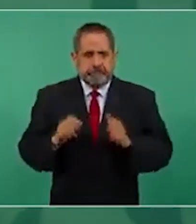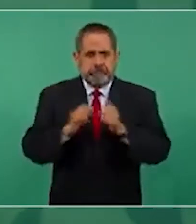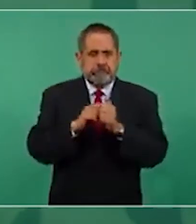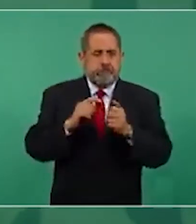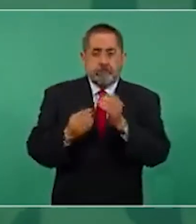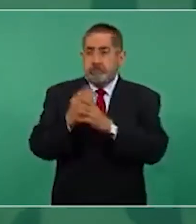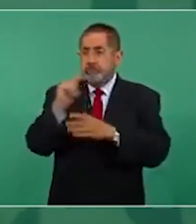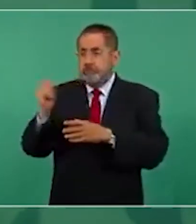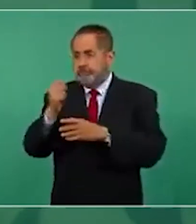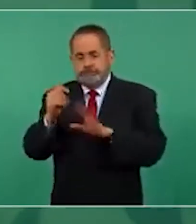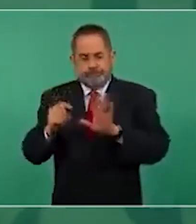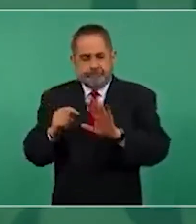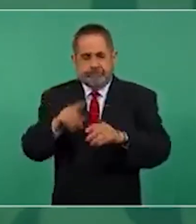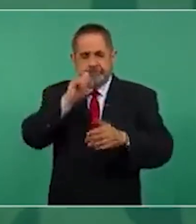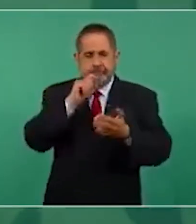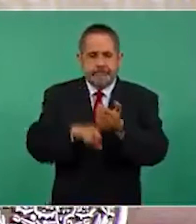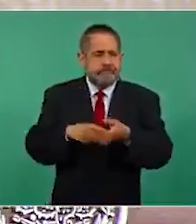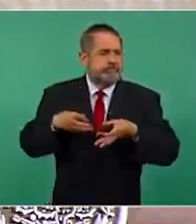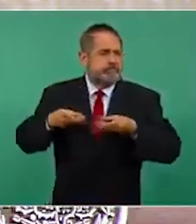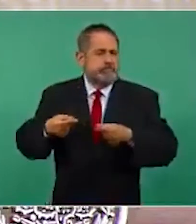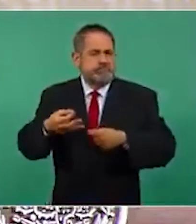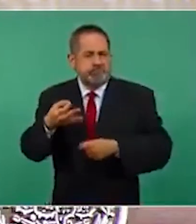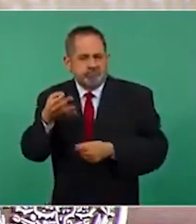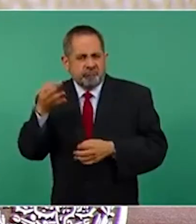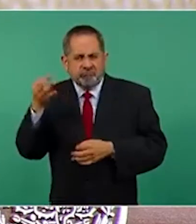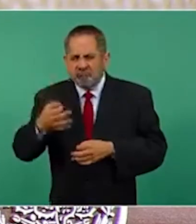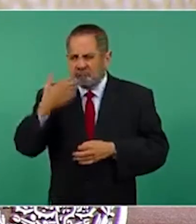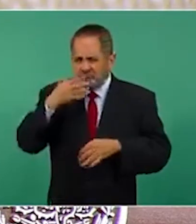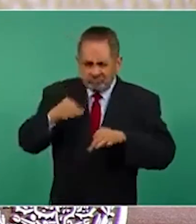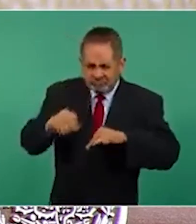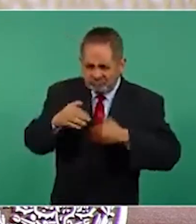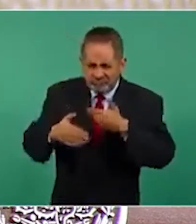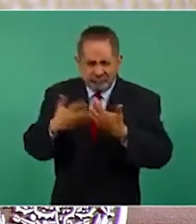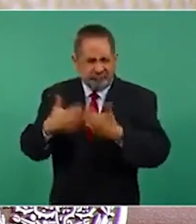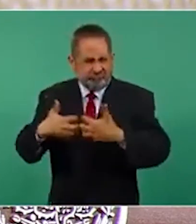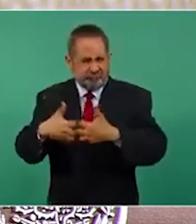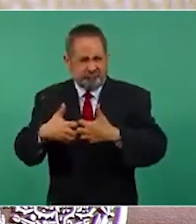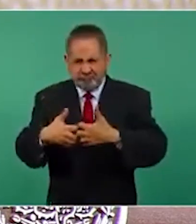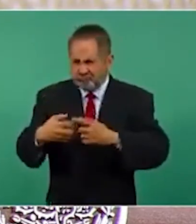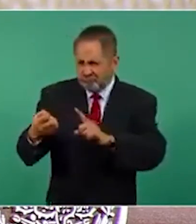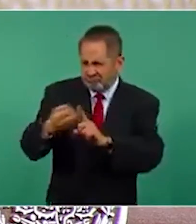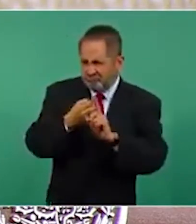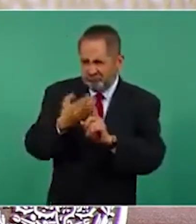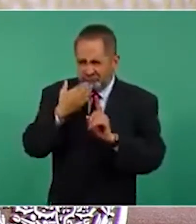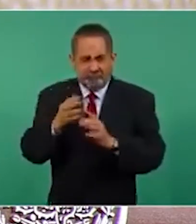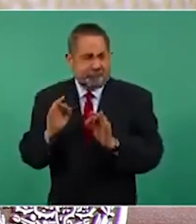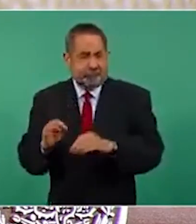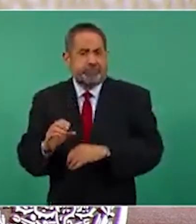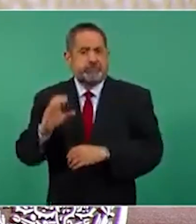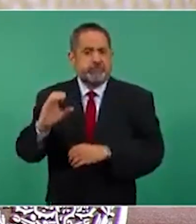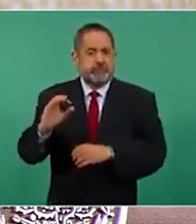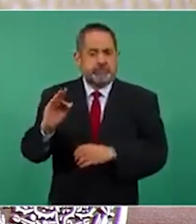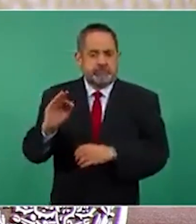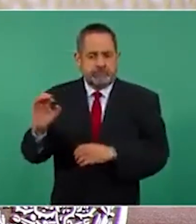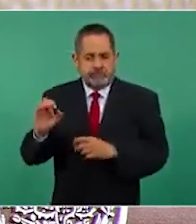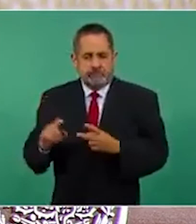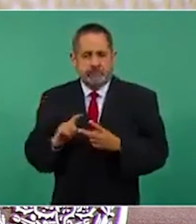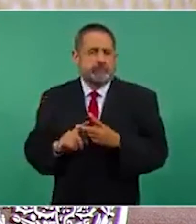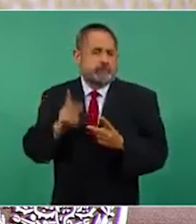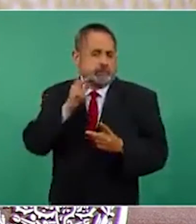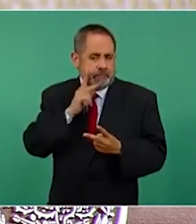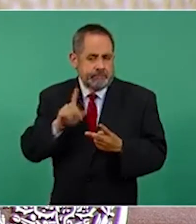tecnologías, sino también con la eficiencia energética. Tanto CFE, Pemex,